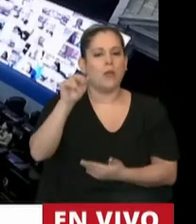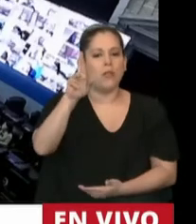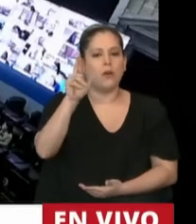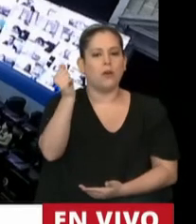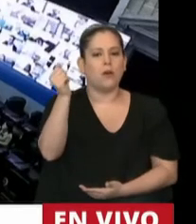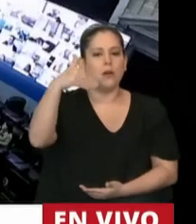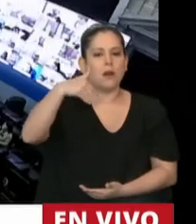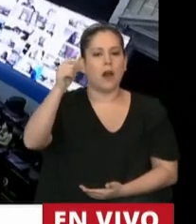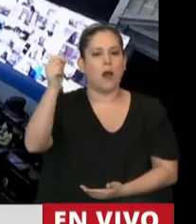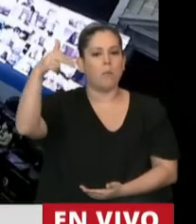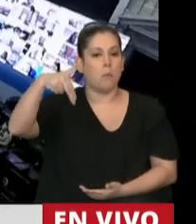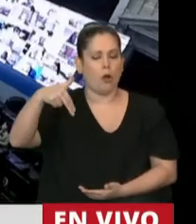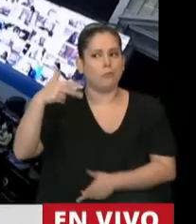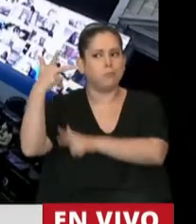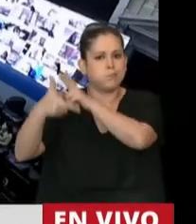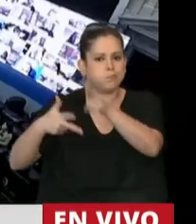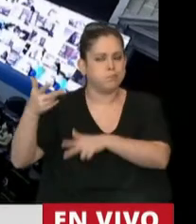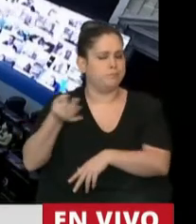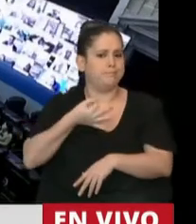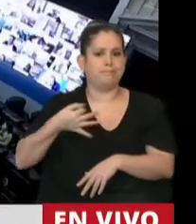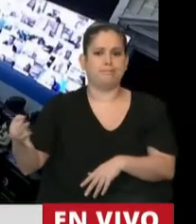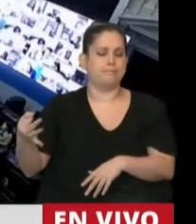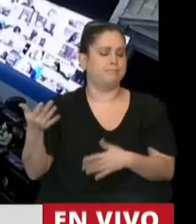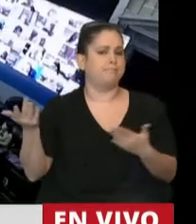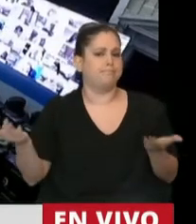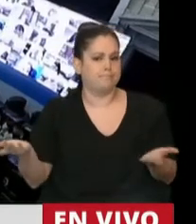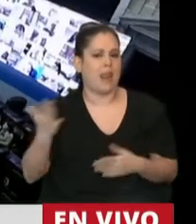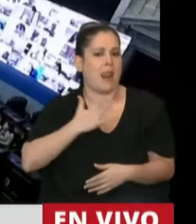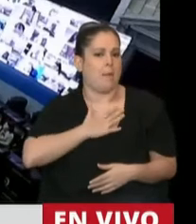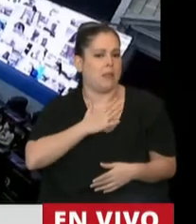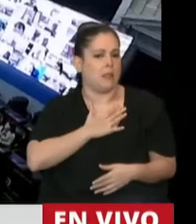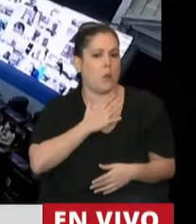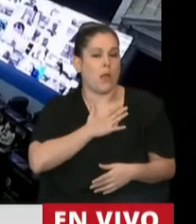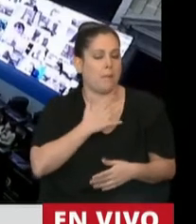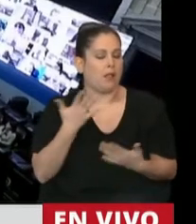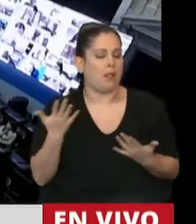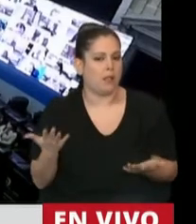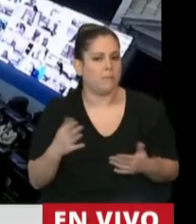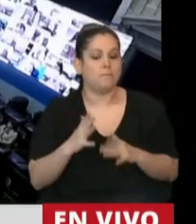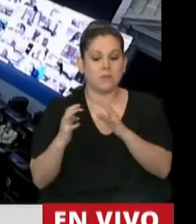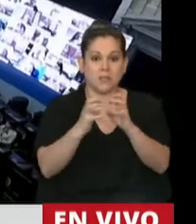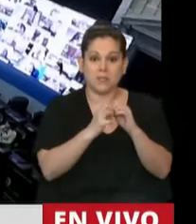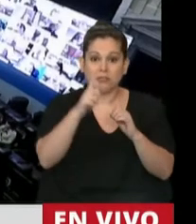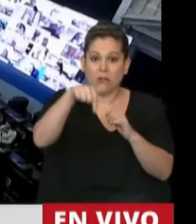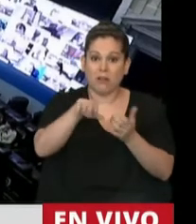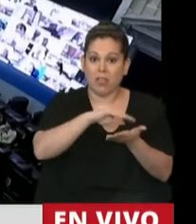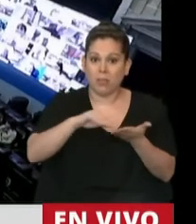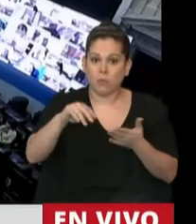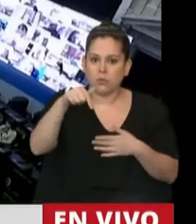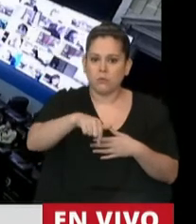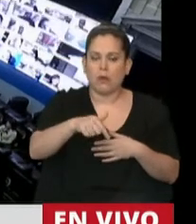lamentablemente las sesiones de esta Cámara están acotadas